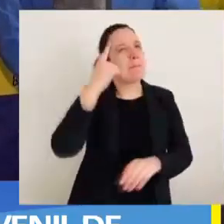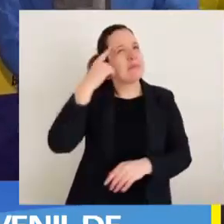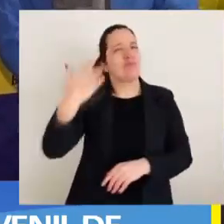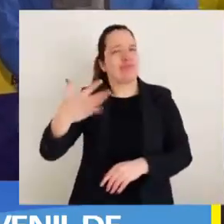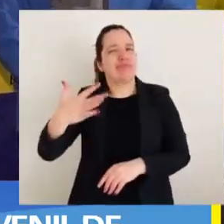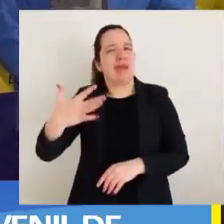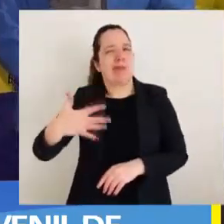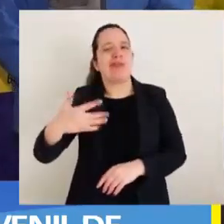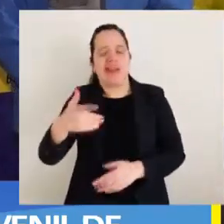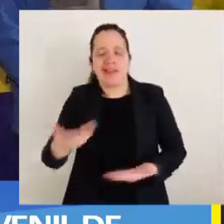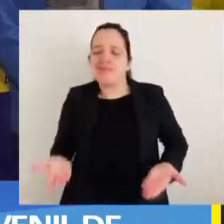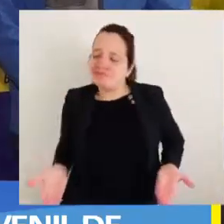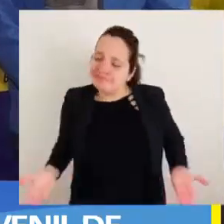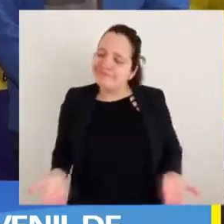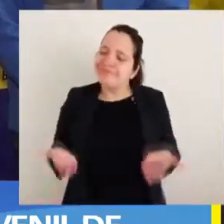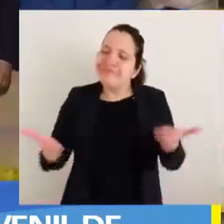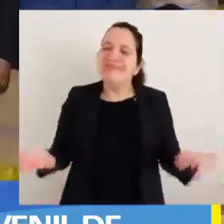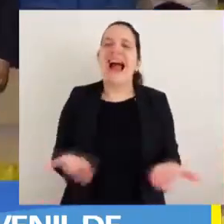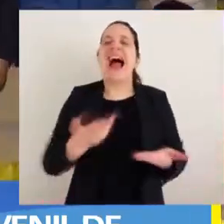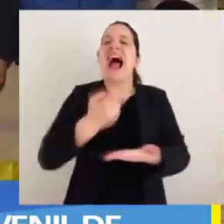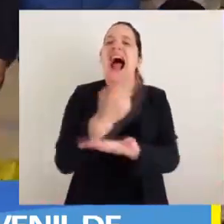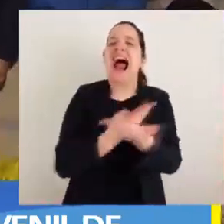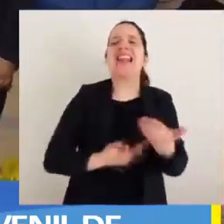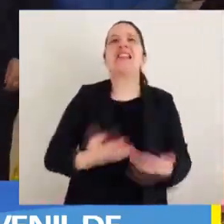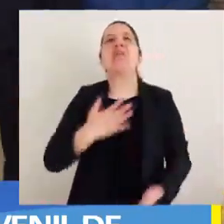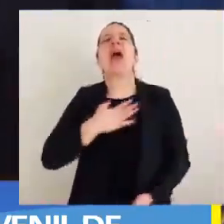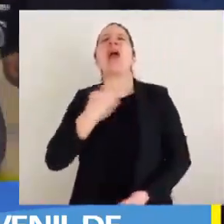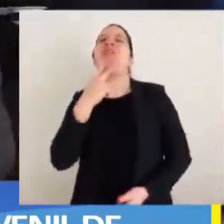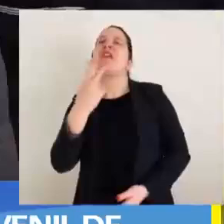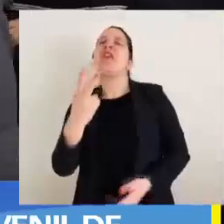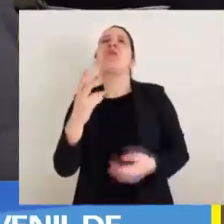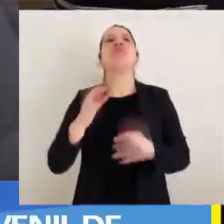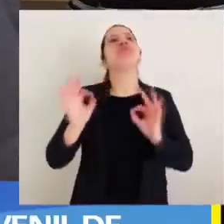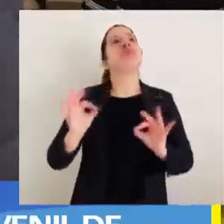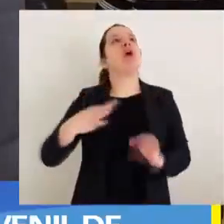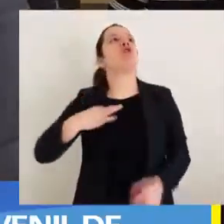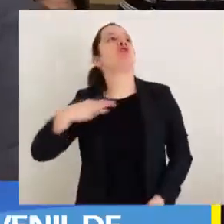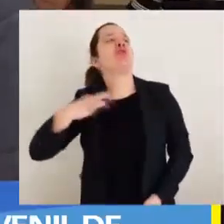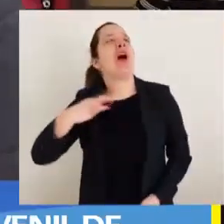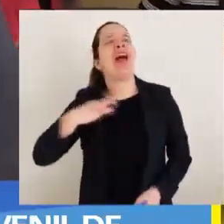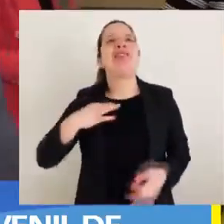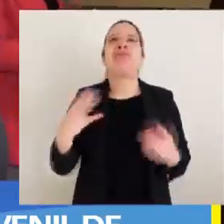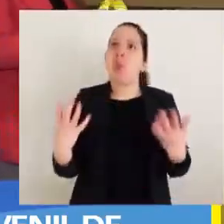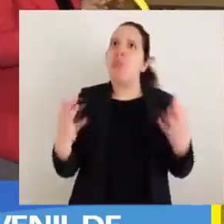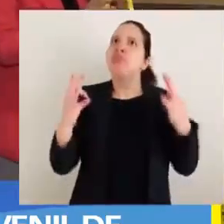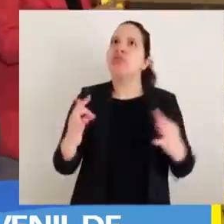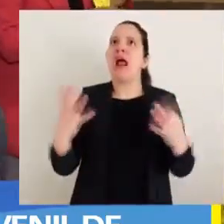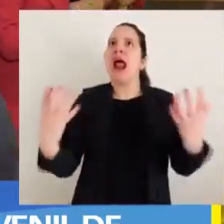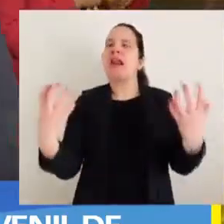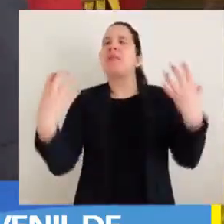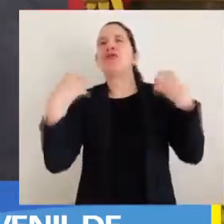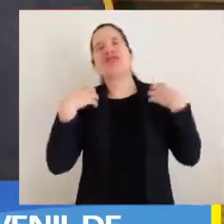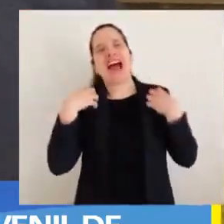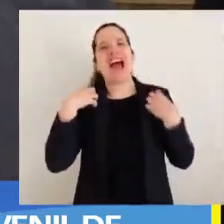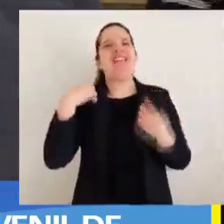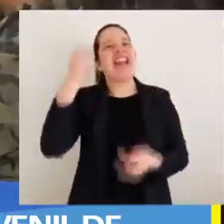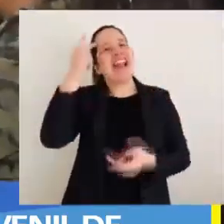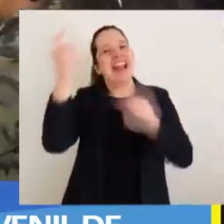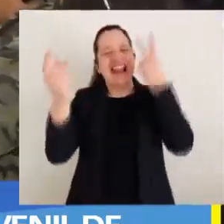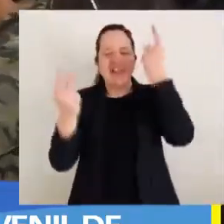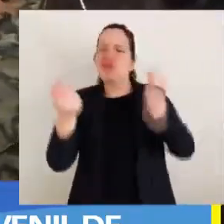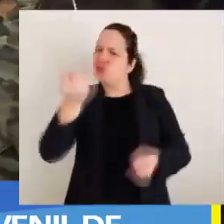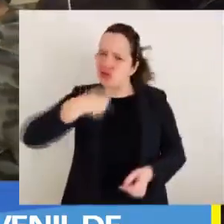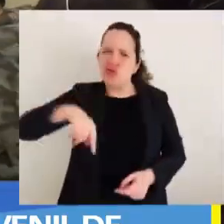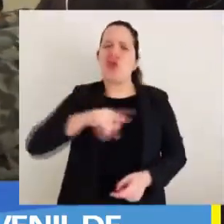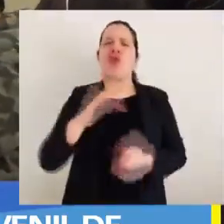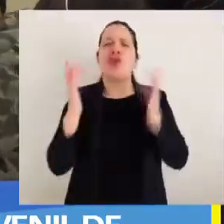el papel crucial que desempeñan las artes en la formación de ciudadanos responsables y creativos. Estamos muy contentos acá